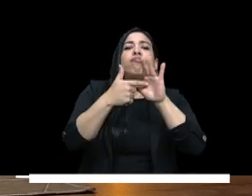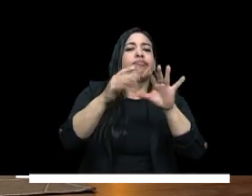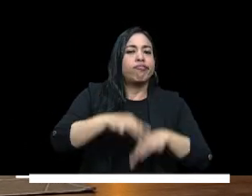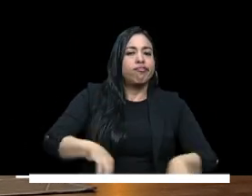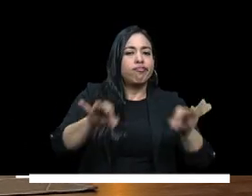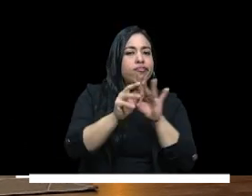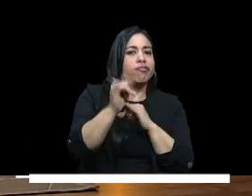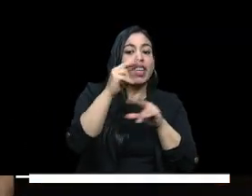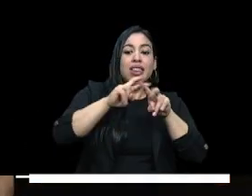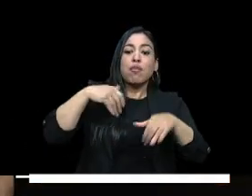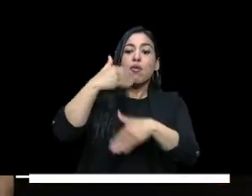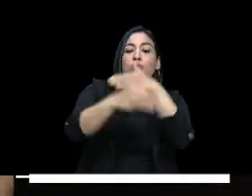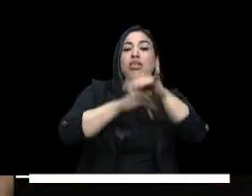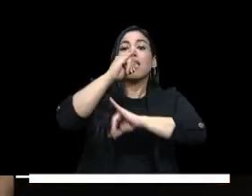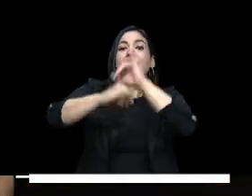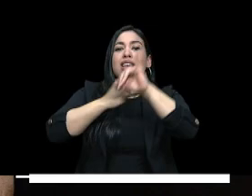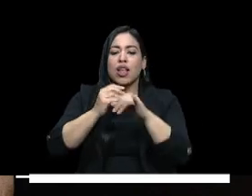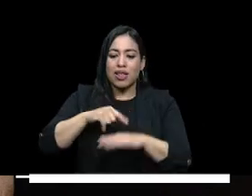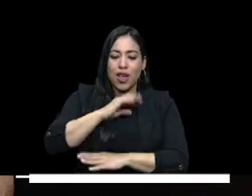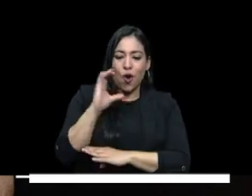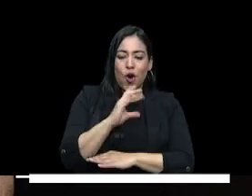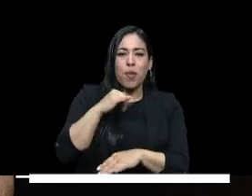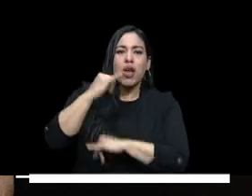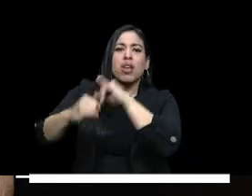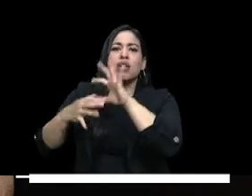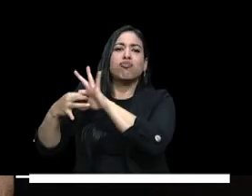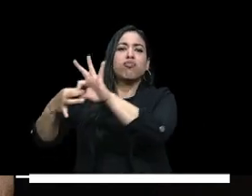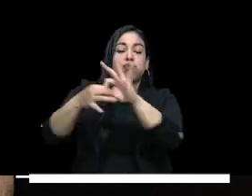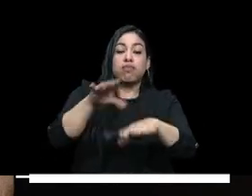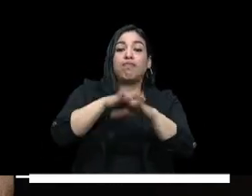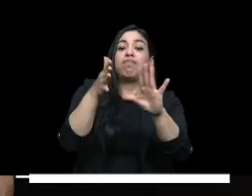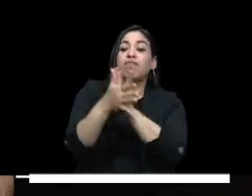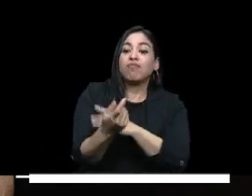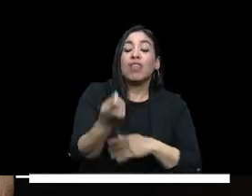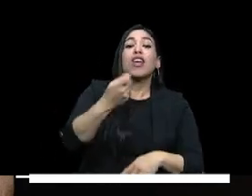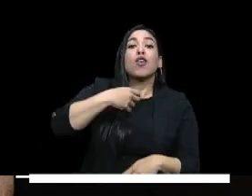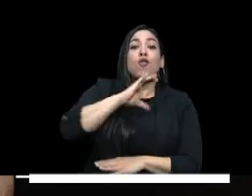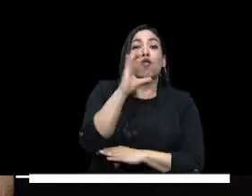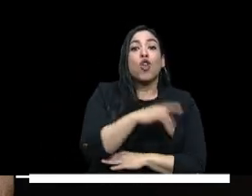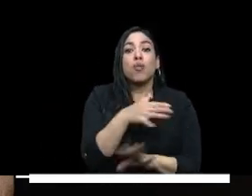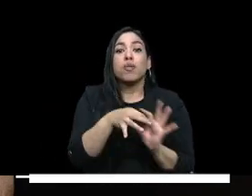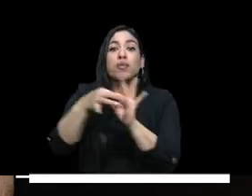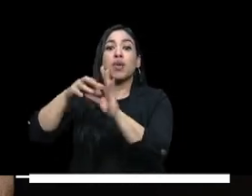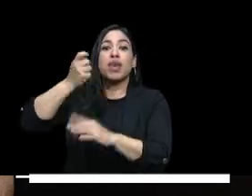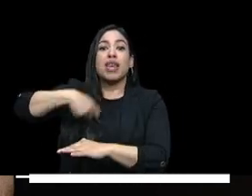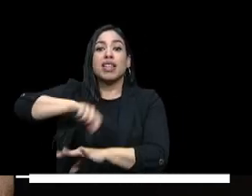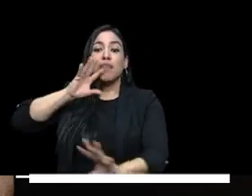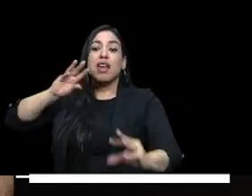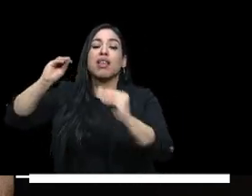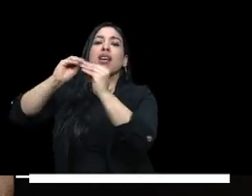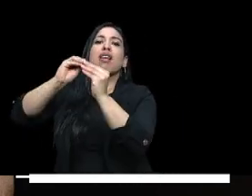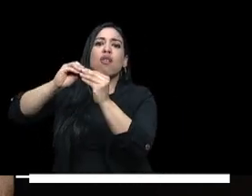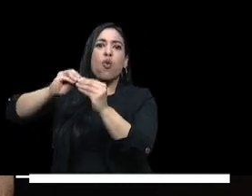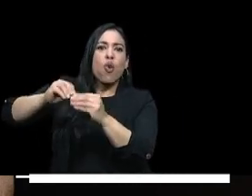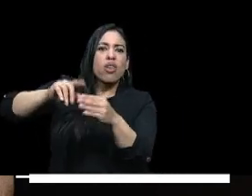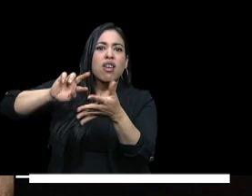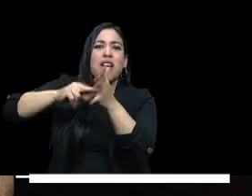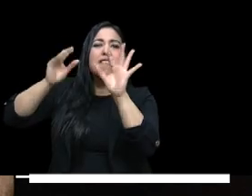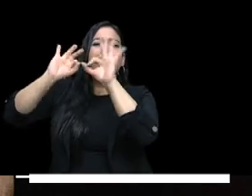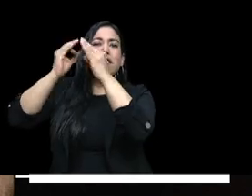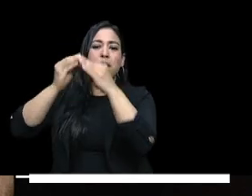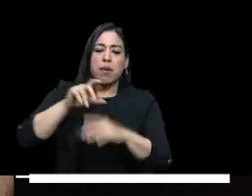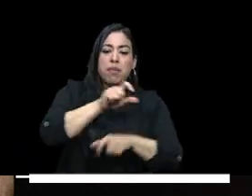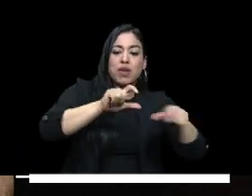en el proceso de internacionalización logramos que Colombia y España firmaran un acuerdo que permite que las